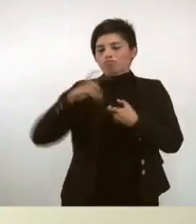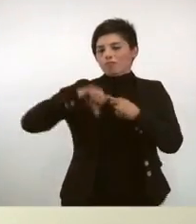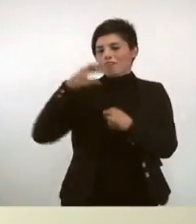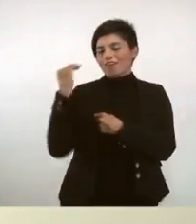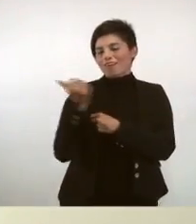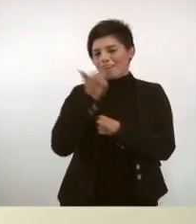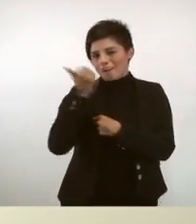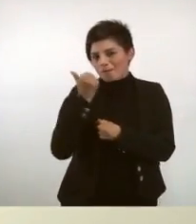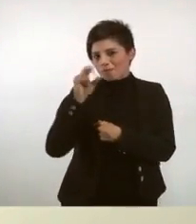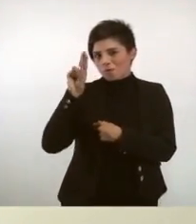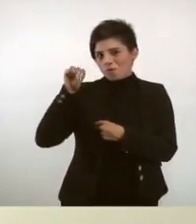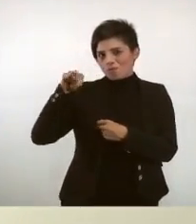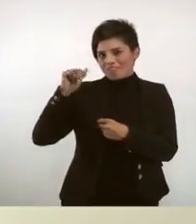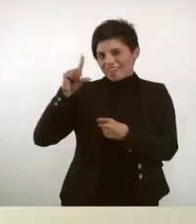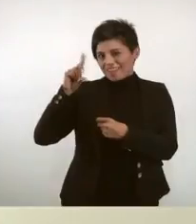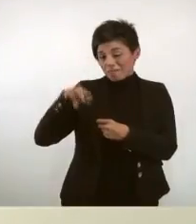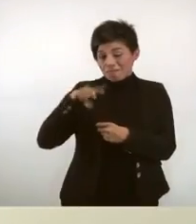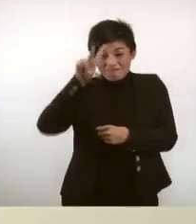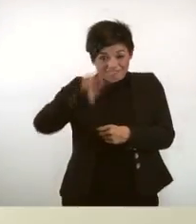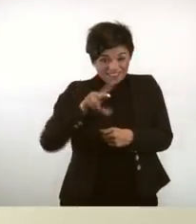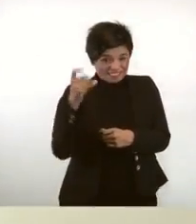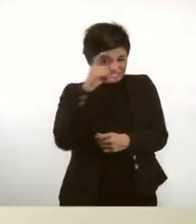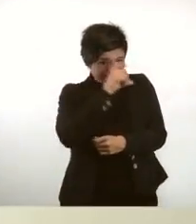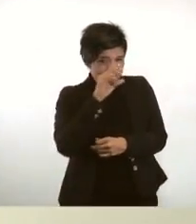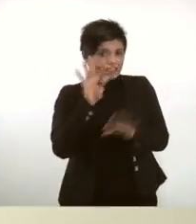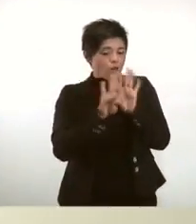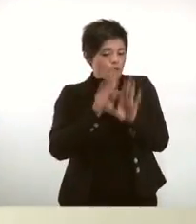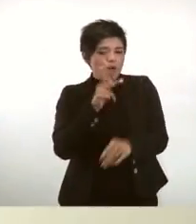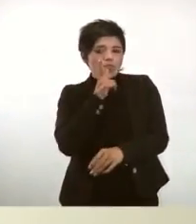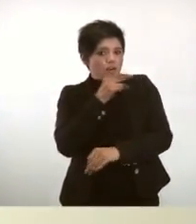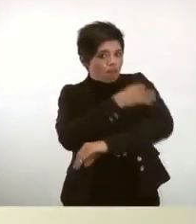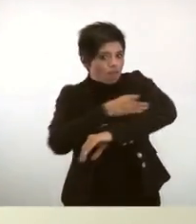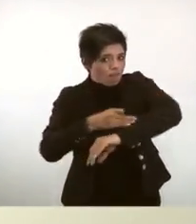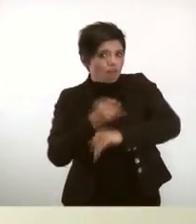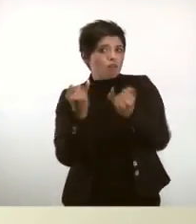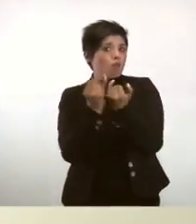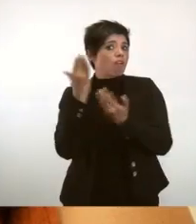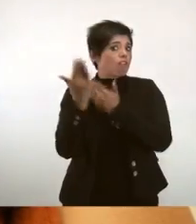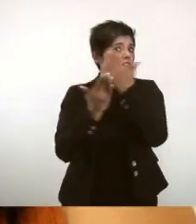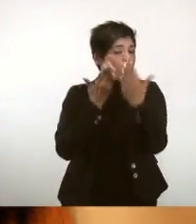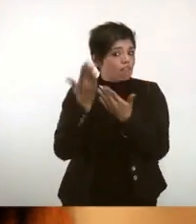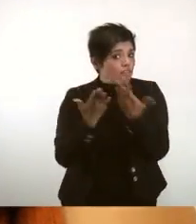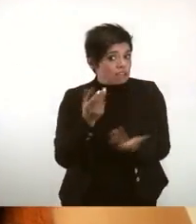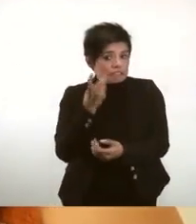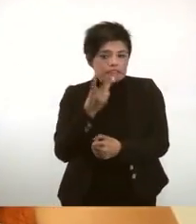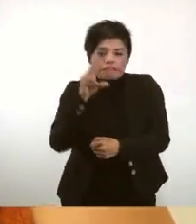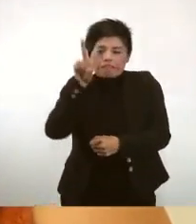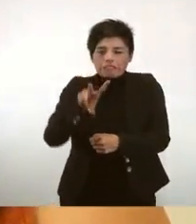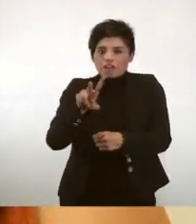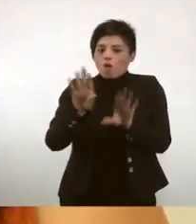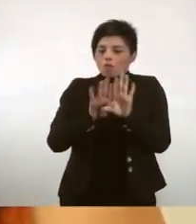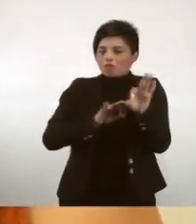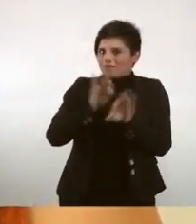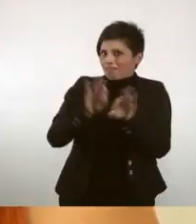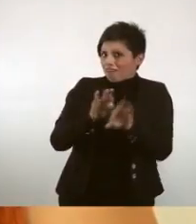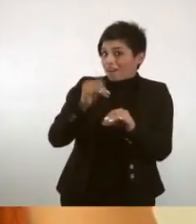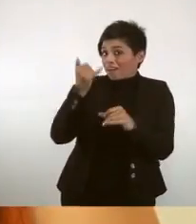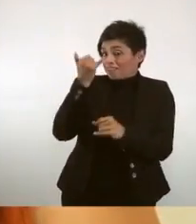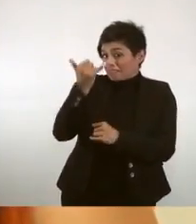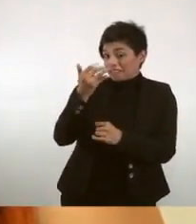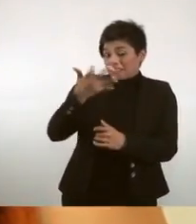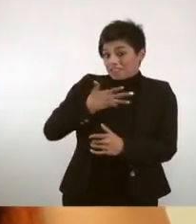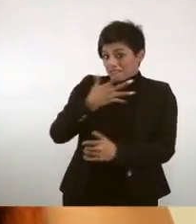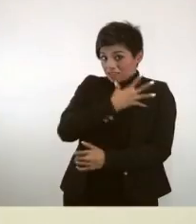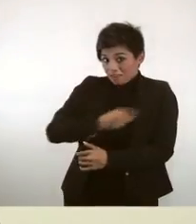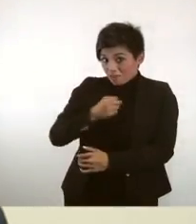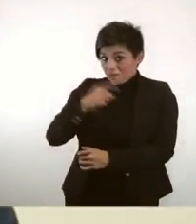Sí me cuesta trabajo. Ser padre de familia, ser estudiante. El trabajar y el tener un hijo no